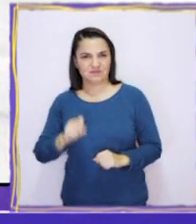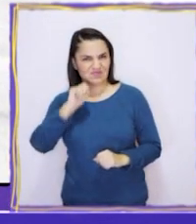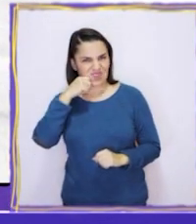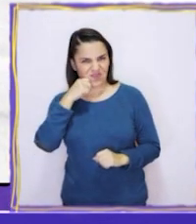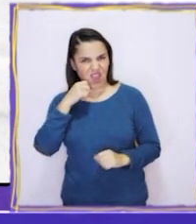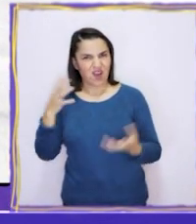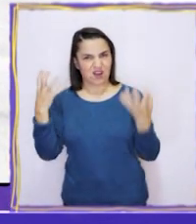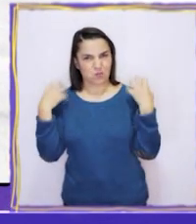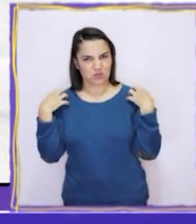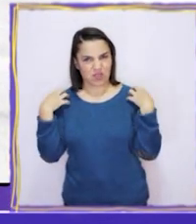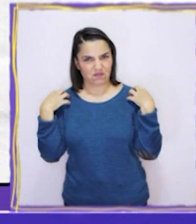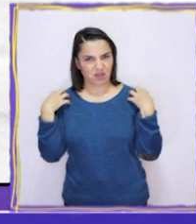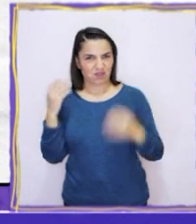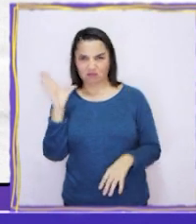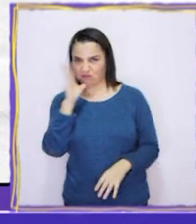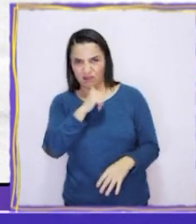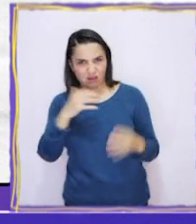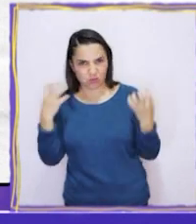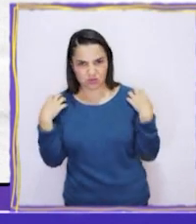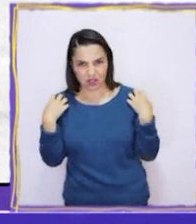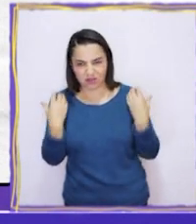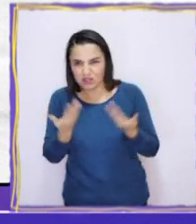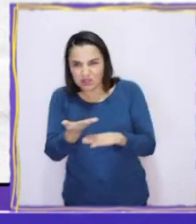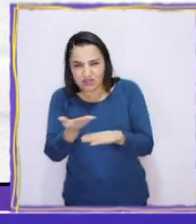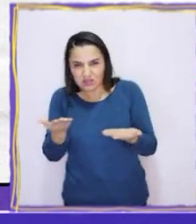¿Será responsable o no?